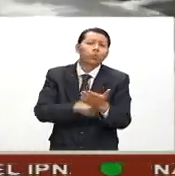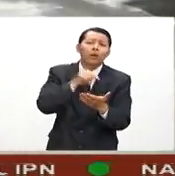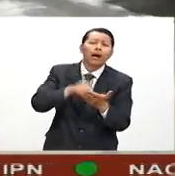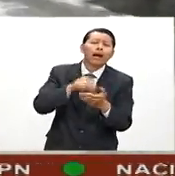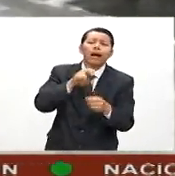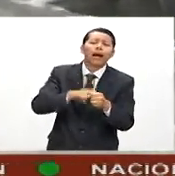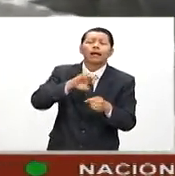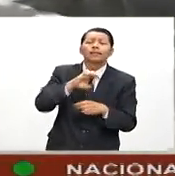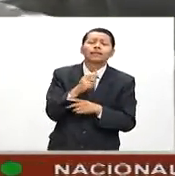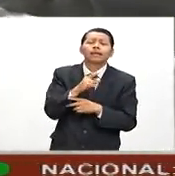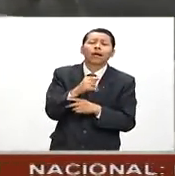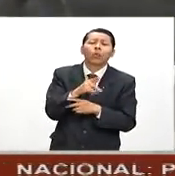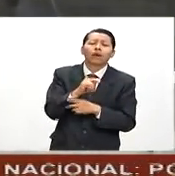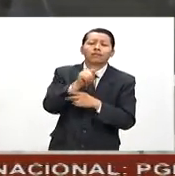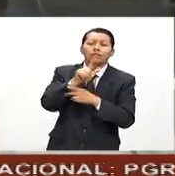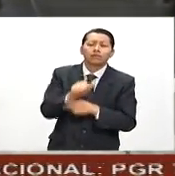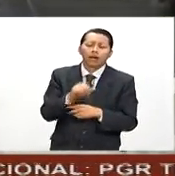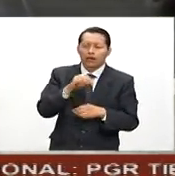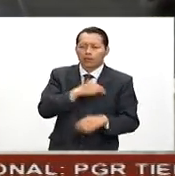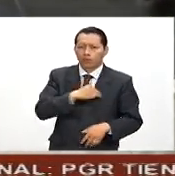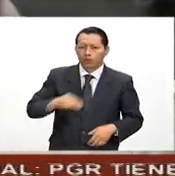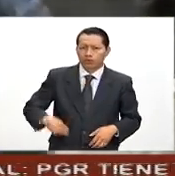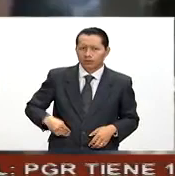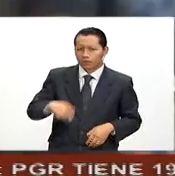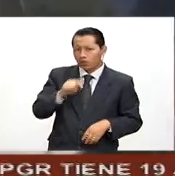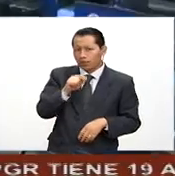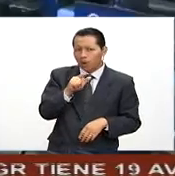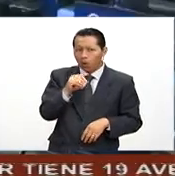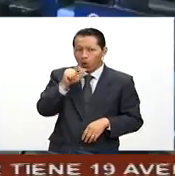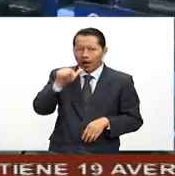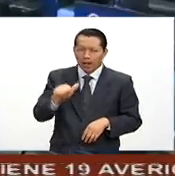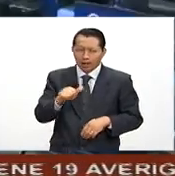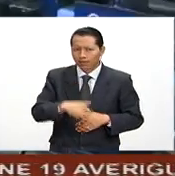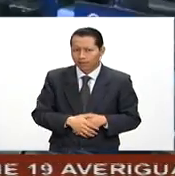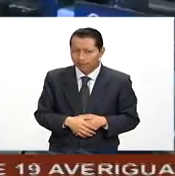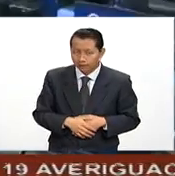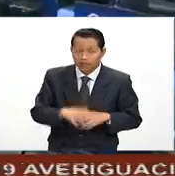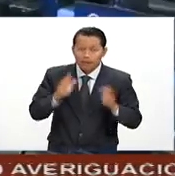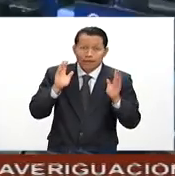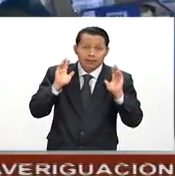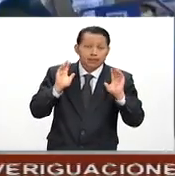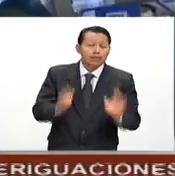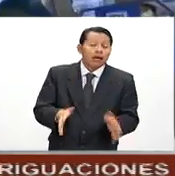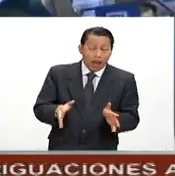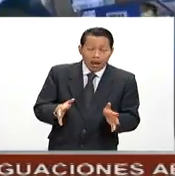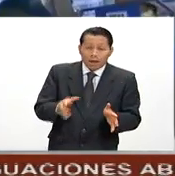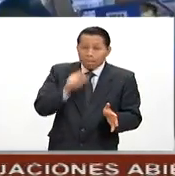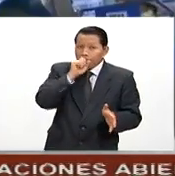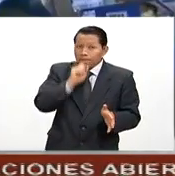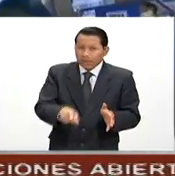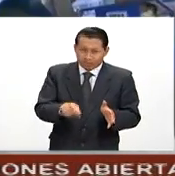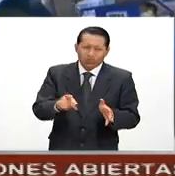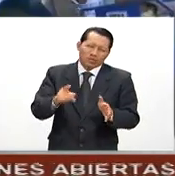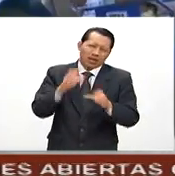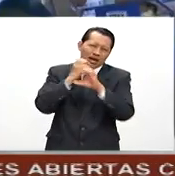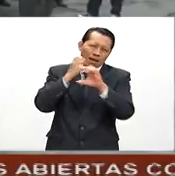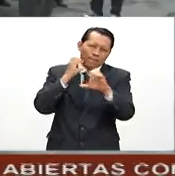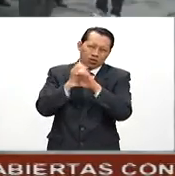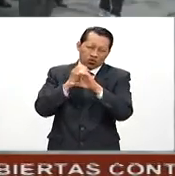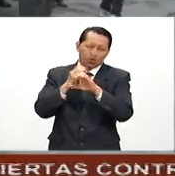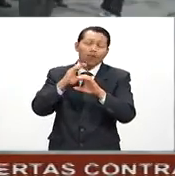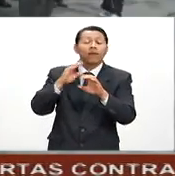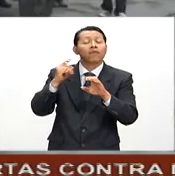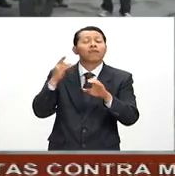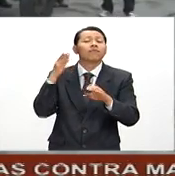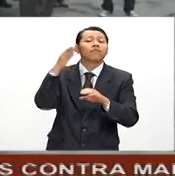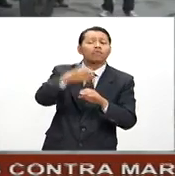Chicahuaxla, en el municipio de Tlahola. Mientras tanto, ya fueron enviados los primeros cargamentos con víveres a los